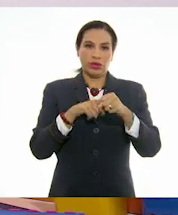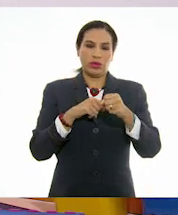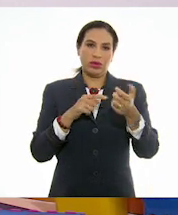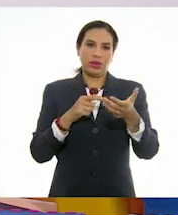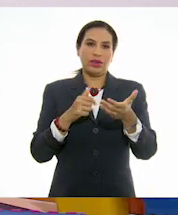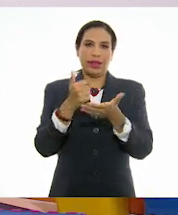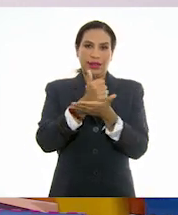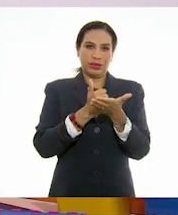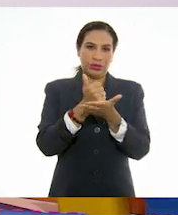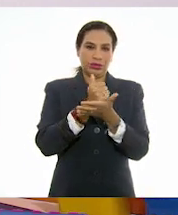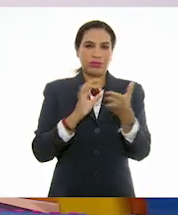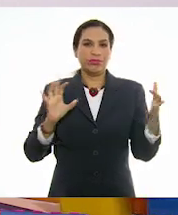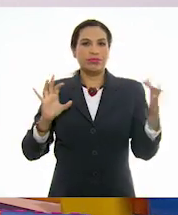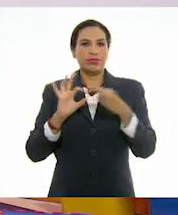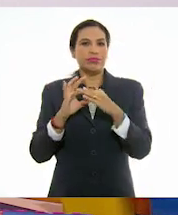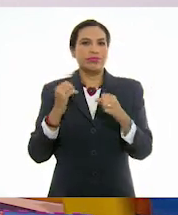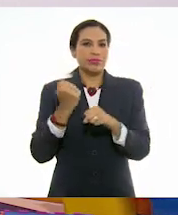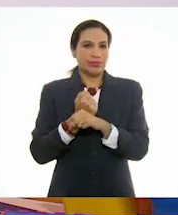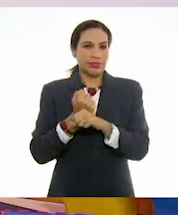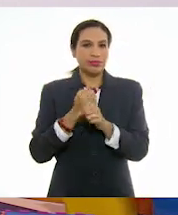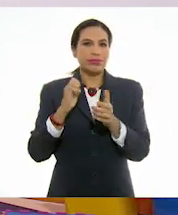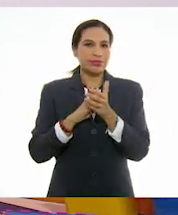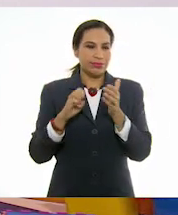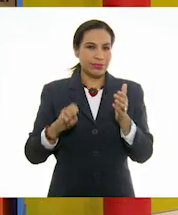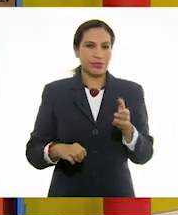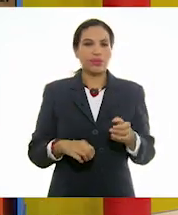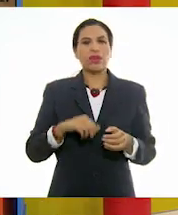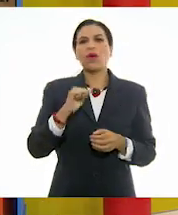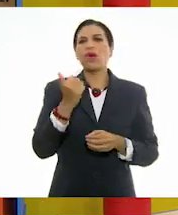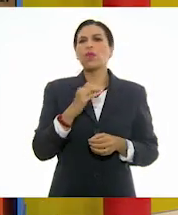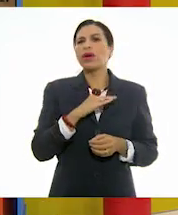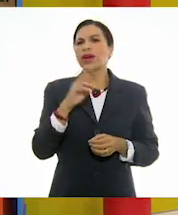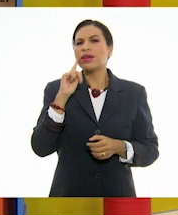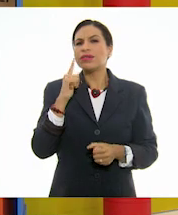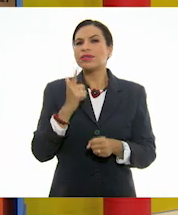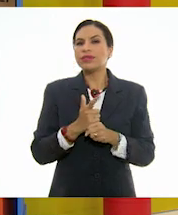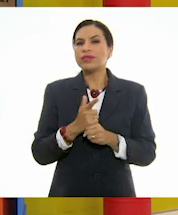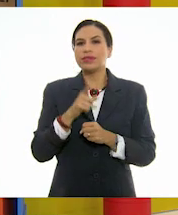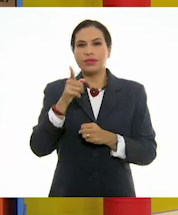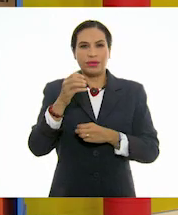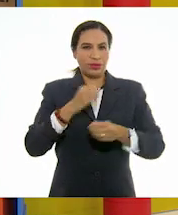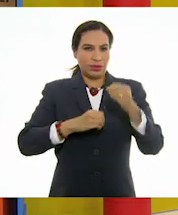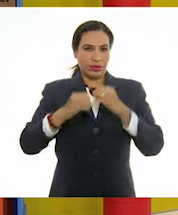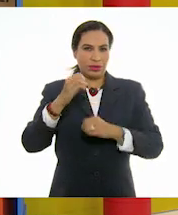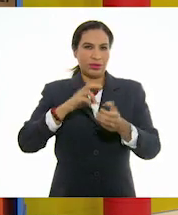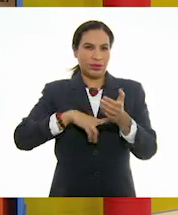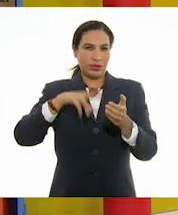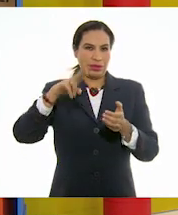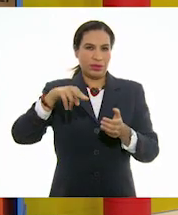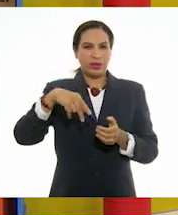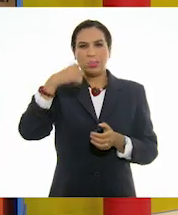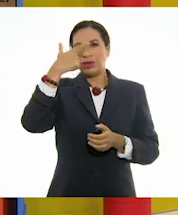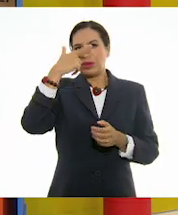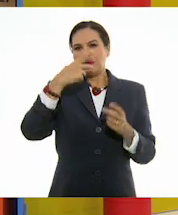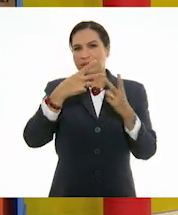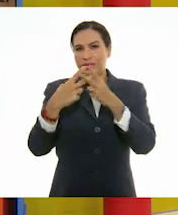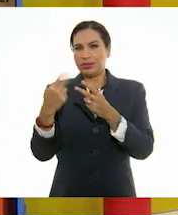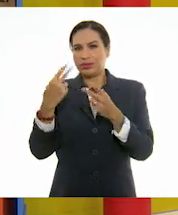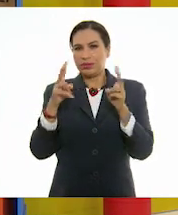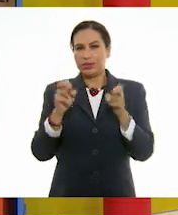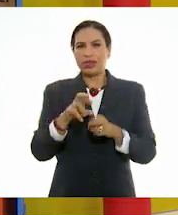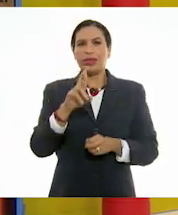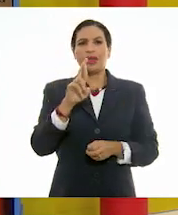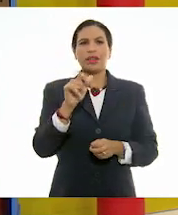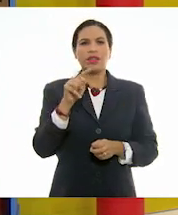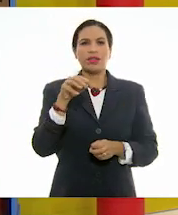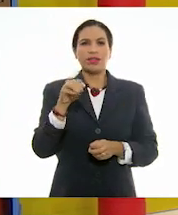el azul con el amarillo, por ejemplo, ¿no? Oye, y también podemos encontrar en su obra, o aquí, cuando menos en La noche estrellada, el ritmo,